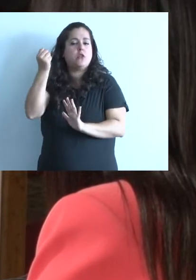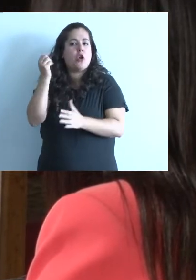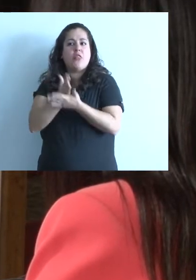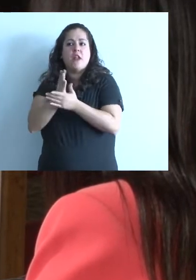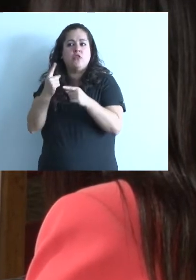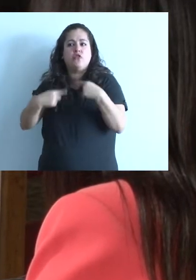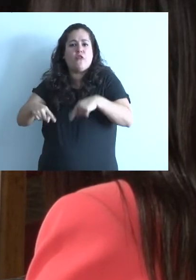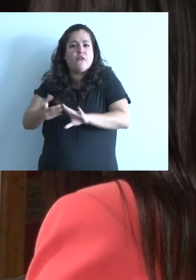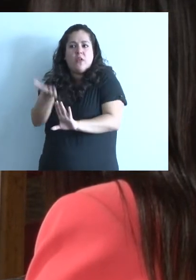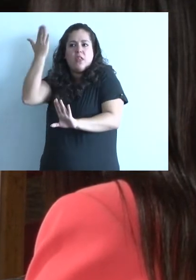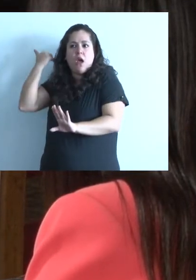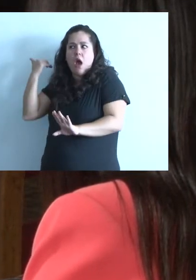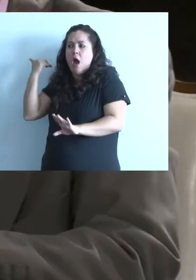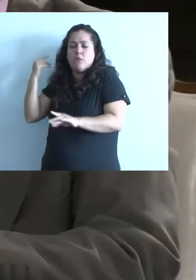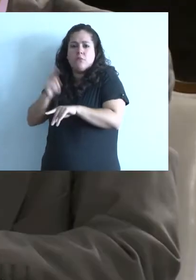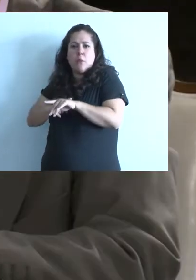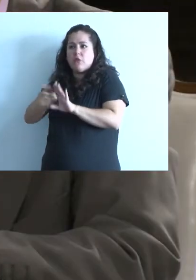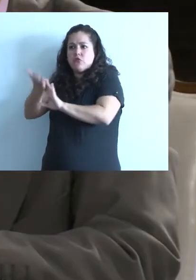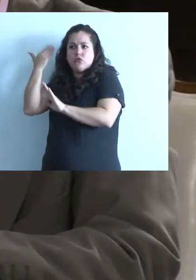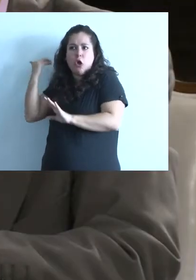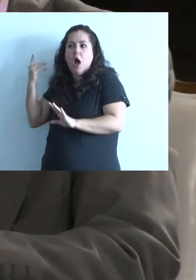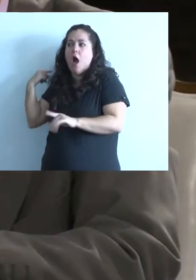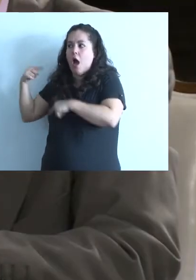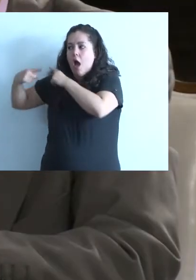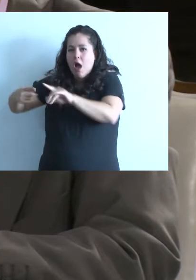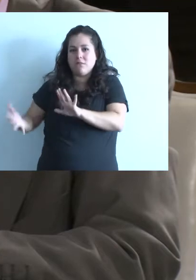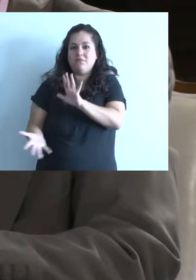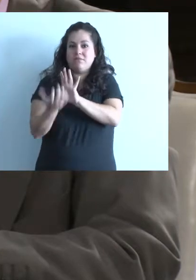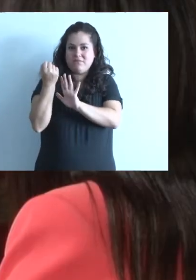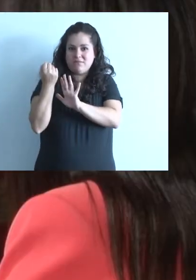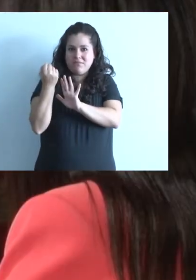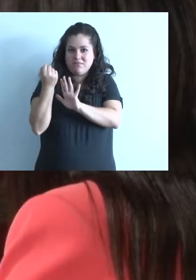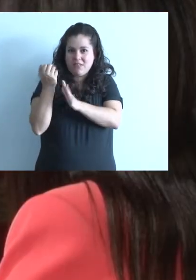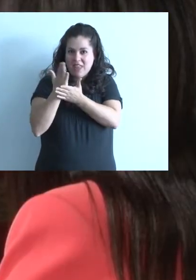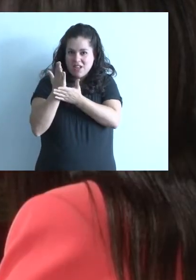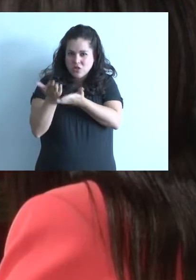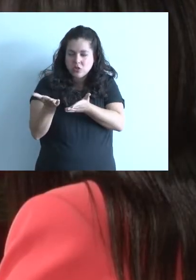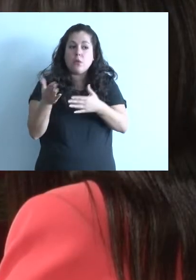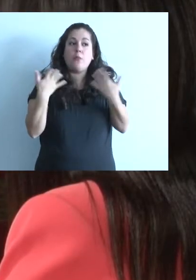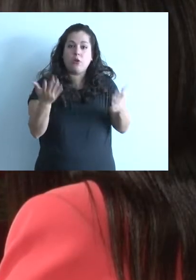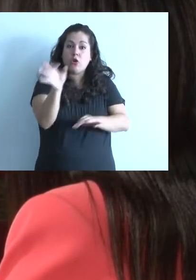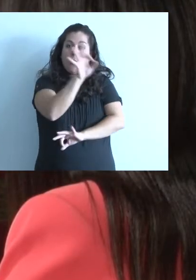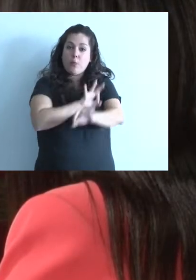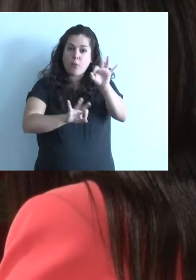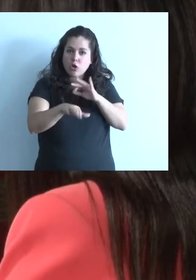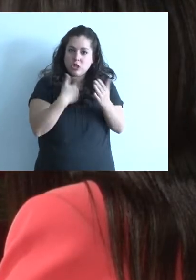de viejos derechos que fueron conjulcados en otras épocas y de generación de nuevos. Por supuesto, el proyecto